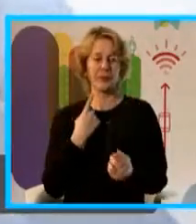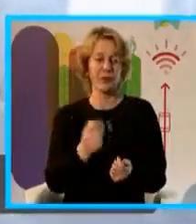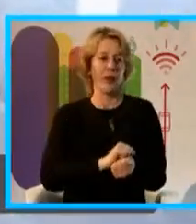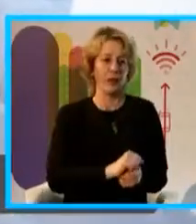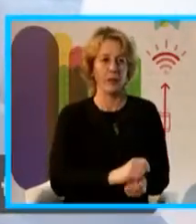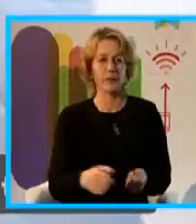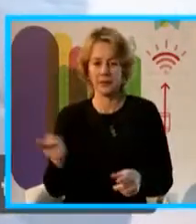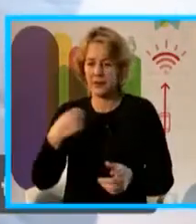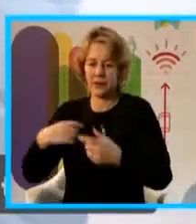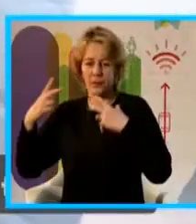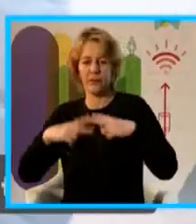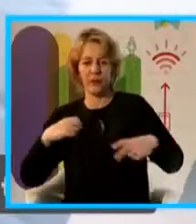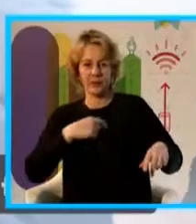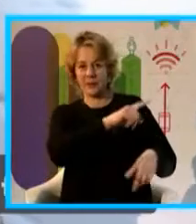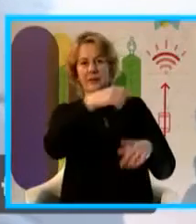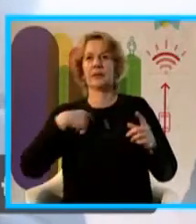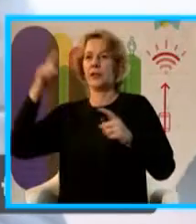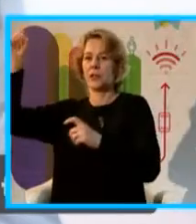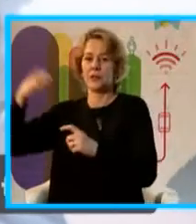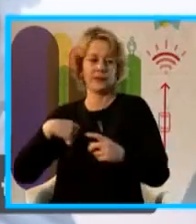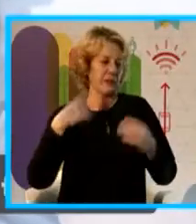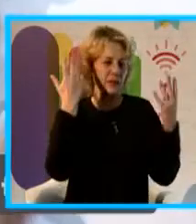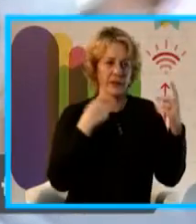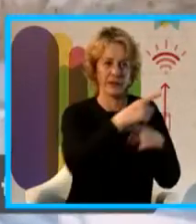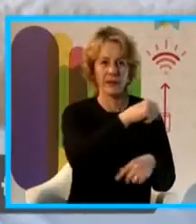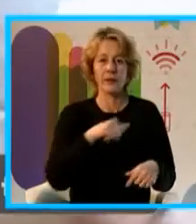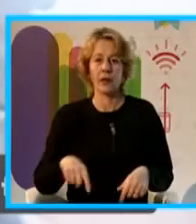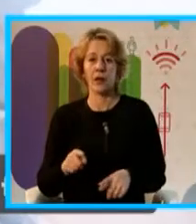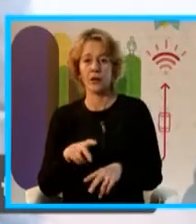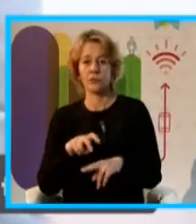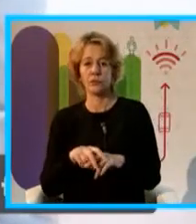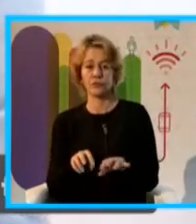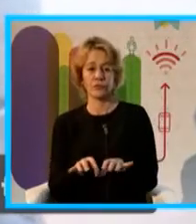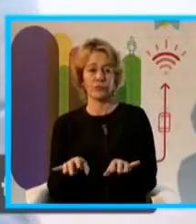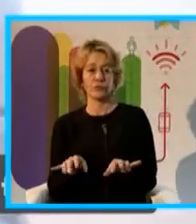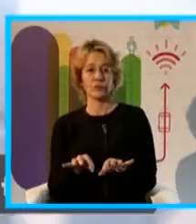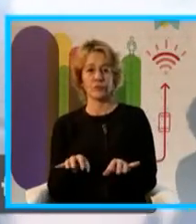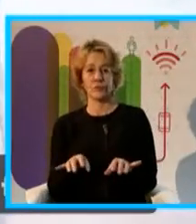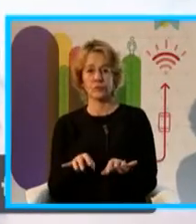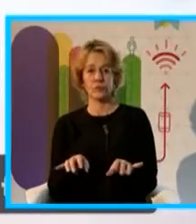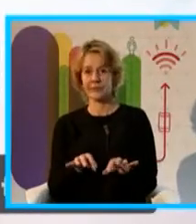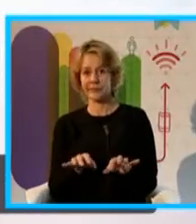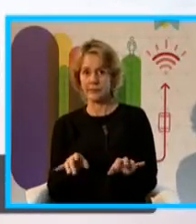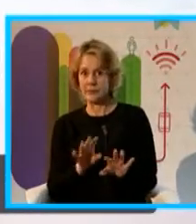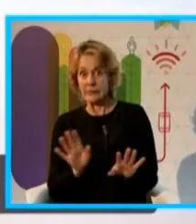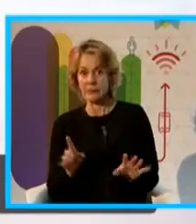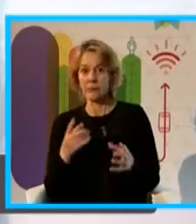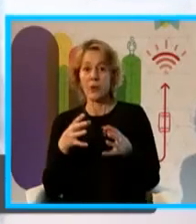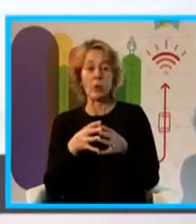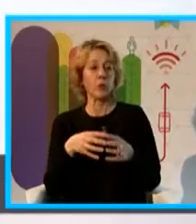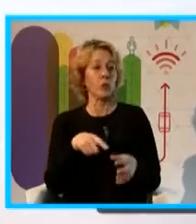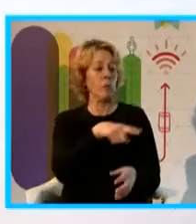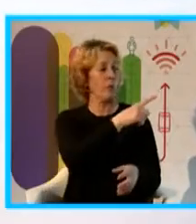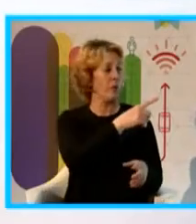poníamos el informe, lo colgábamos en la web y ahora estamos sentados así y tenemos un grupo que nos va a hacer el observatorio, otro grupo que nos va a hacer el app,